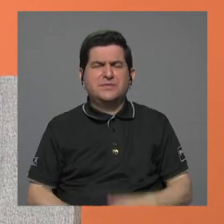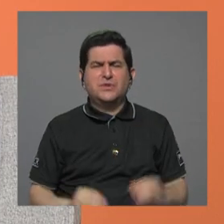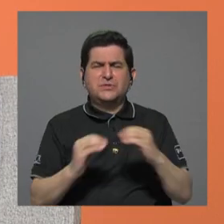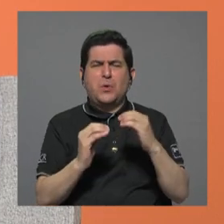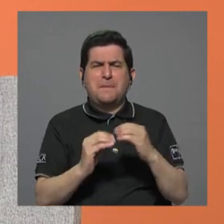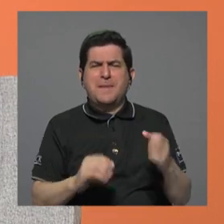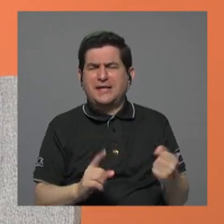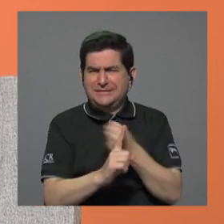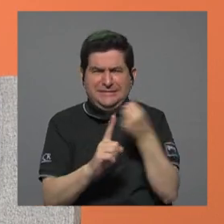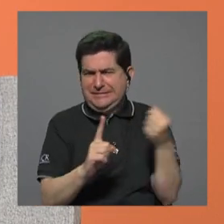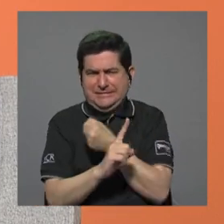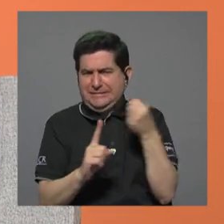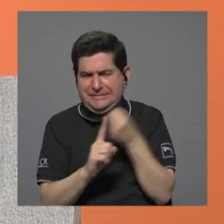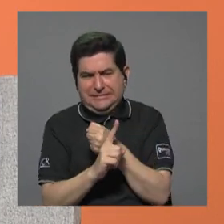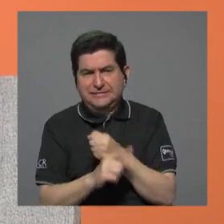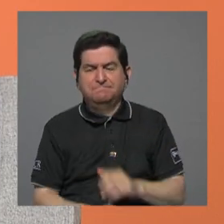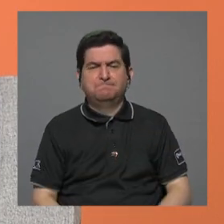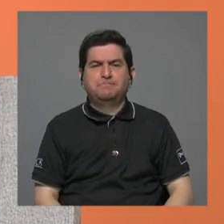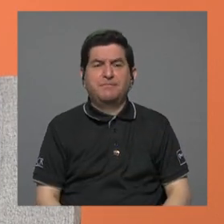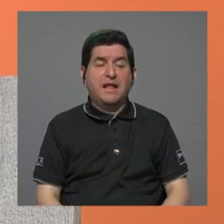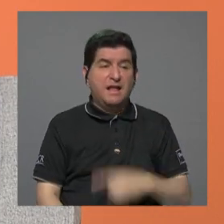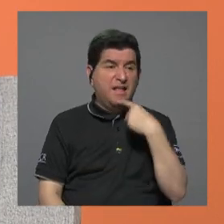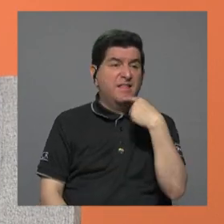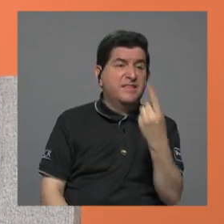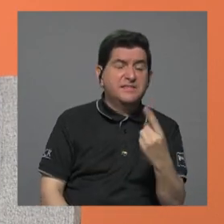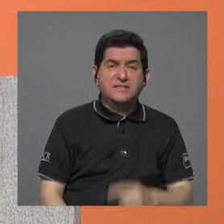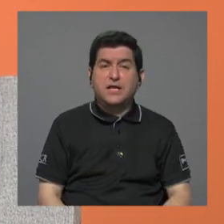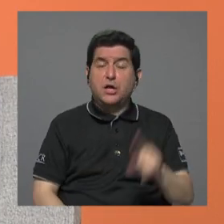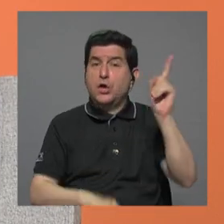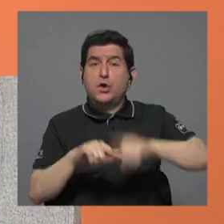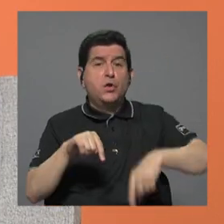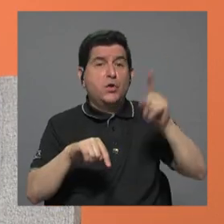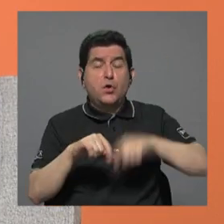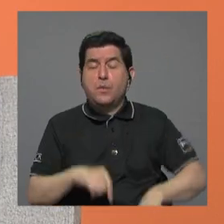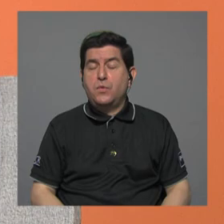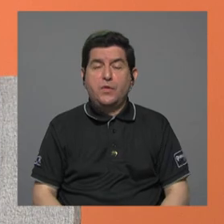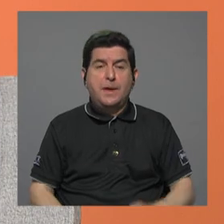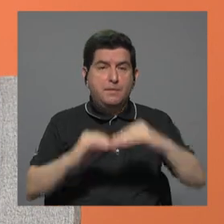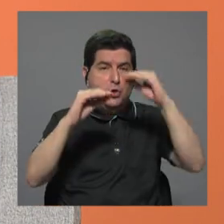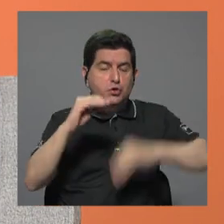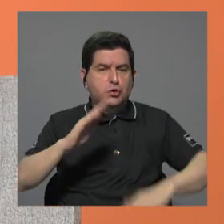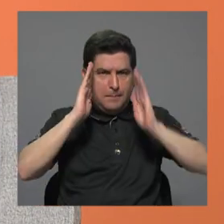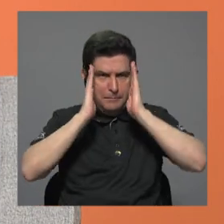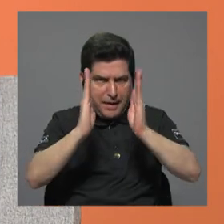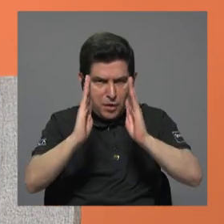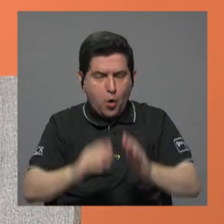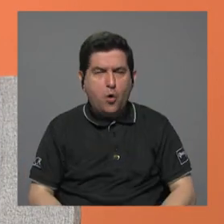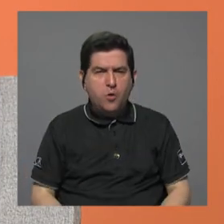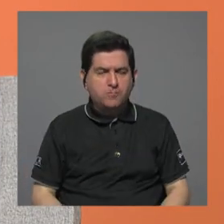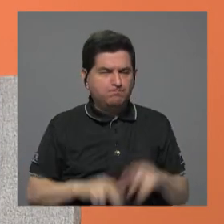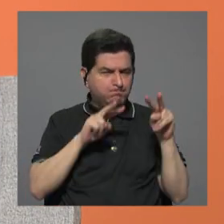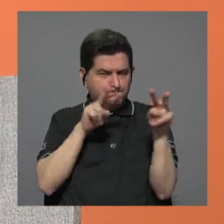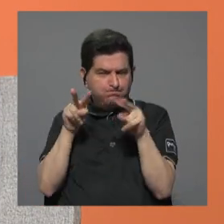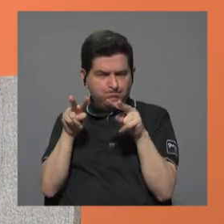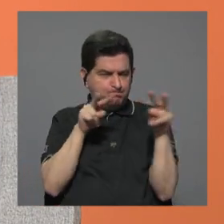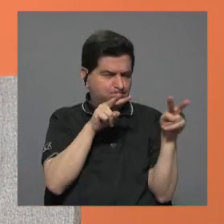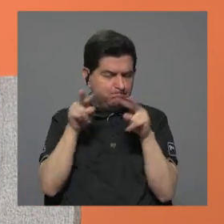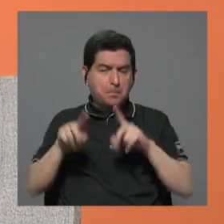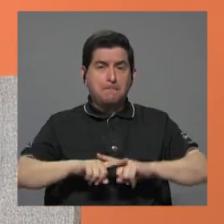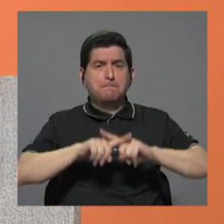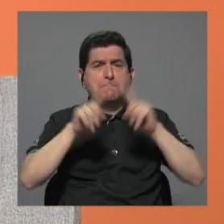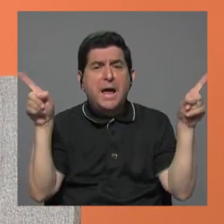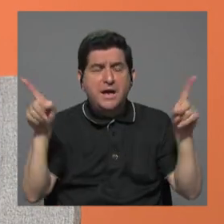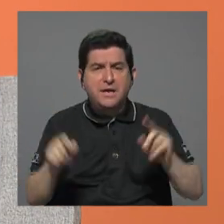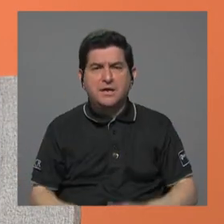quizá en ese sentido, por lo cual es que él decía, bueno, no podemos bajar la guardia un poco de la vigilancia y demás, pero